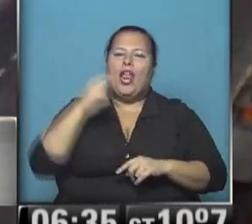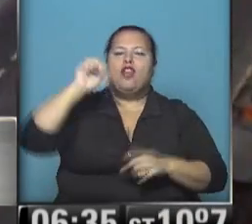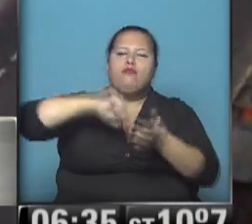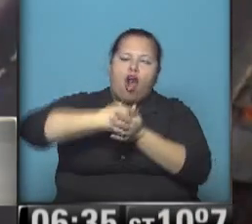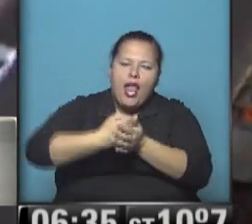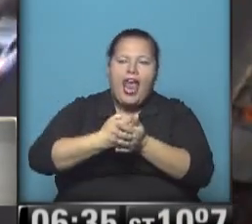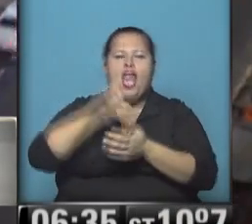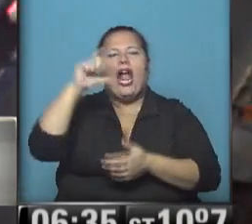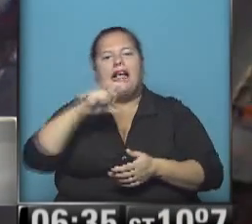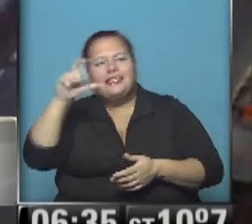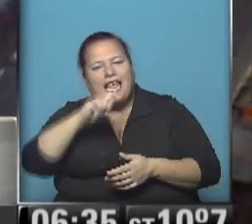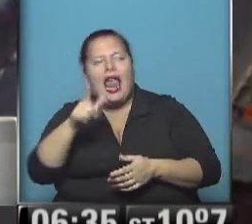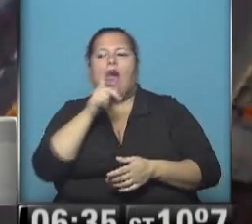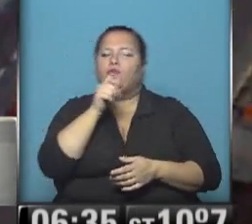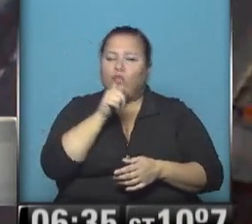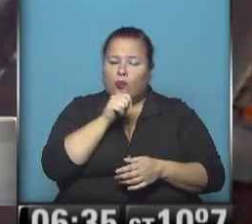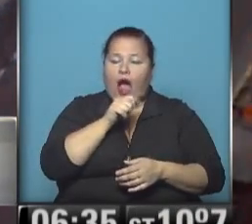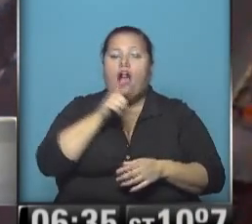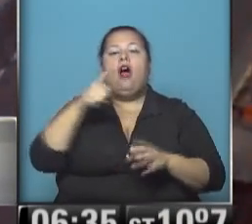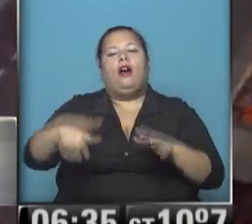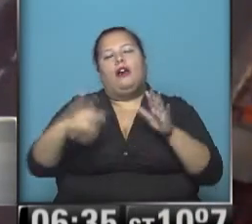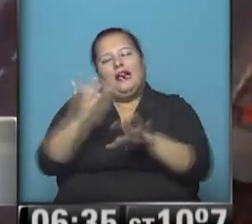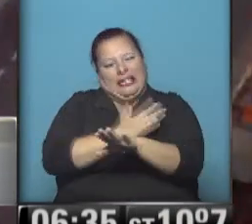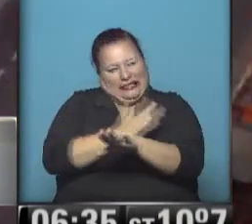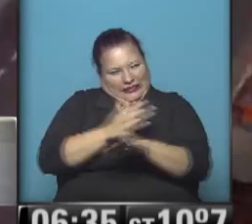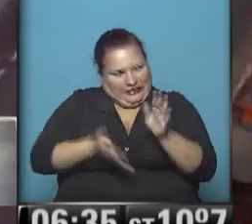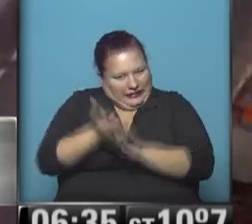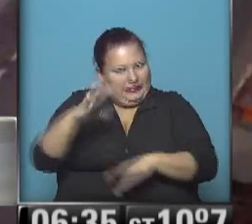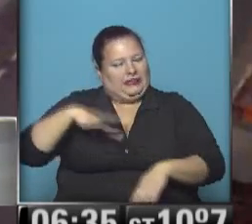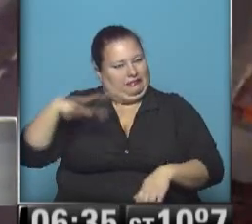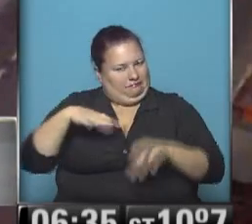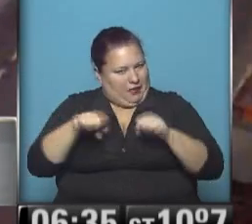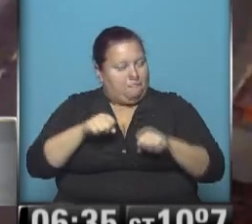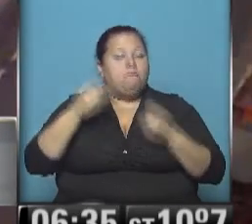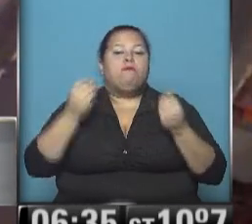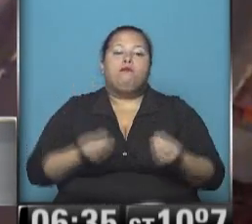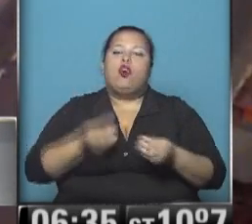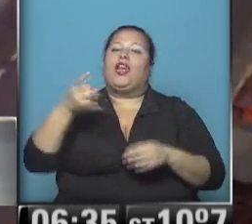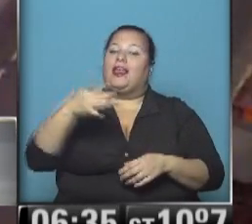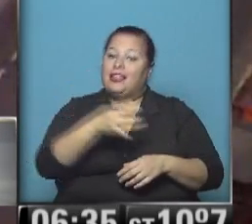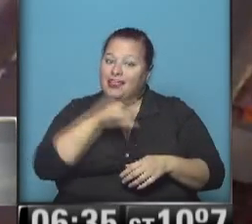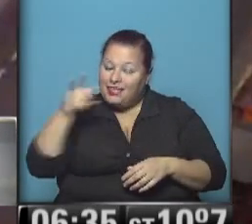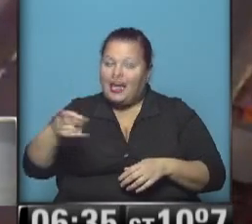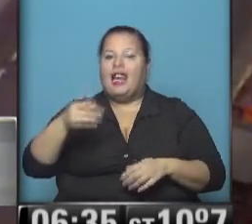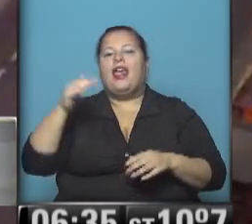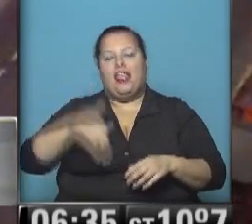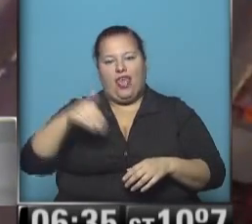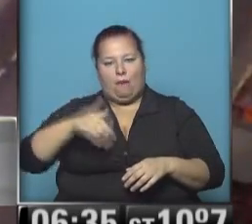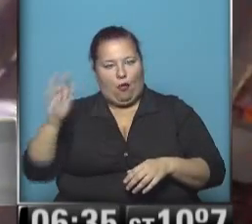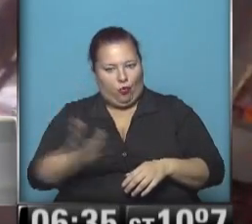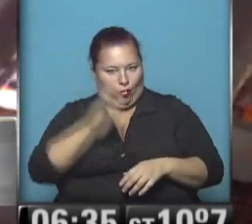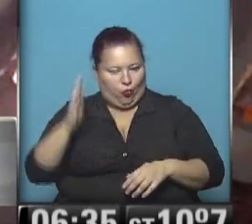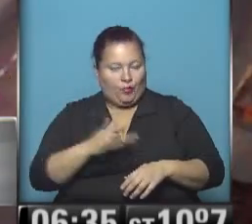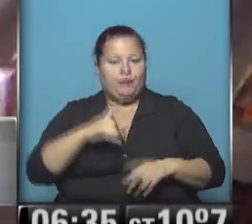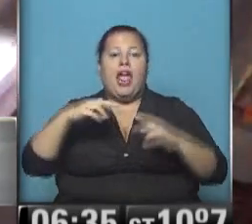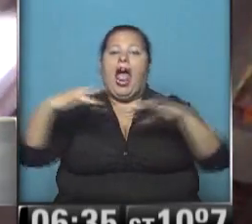Moreno, de Castelar, de Tuzangú salgan unos minutitos de anticipación porque el tren está funcionando con demora las